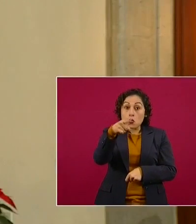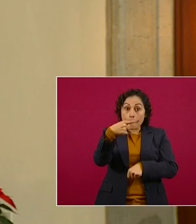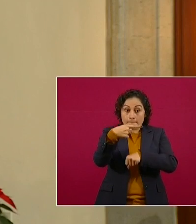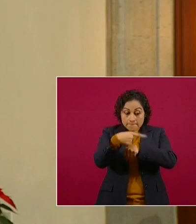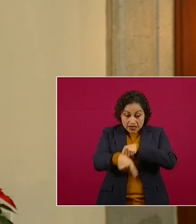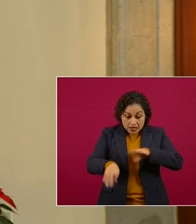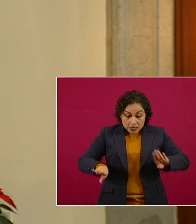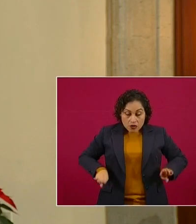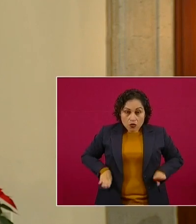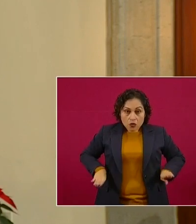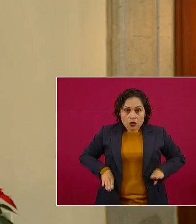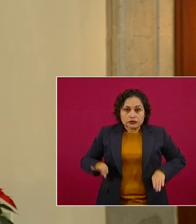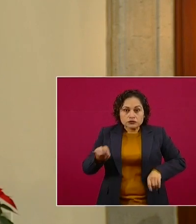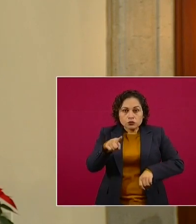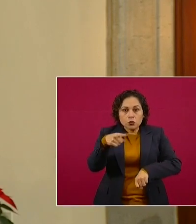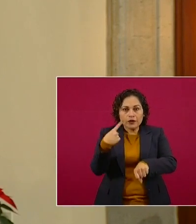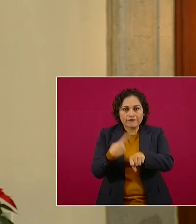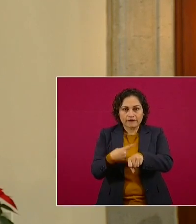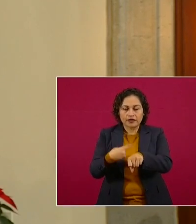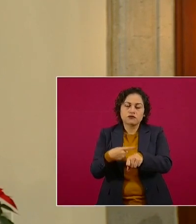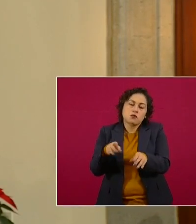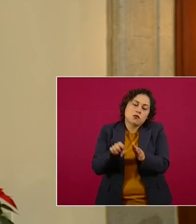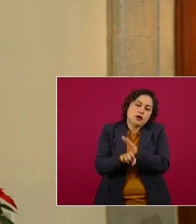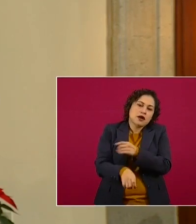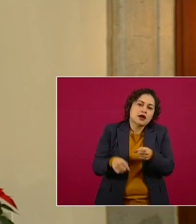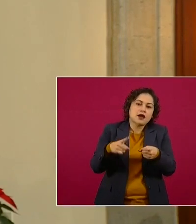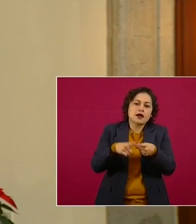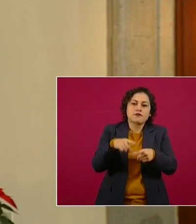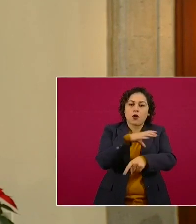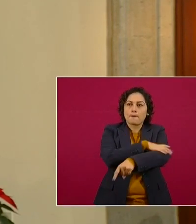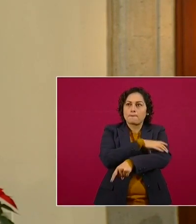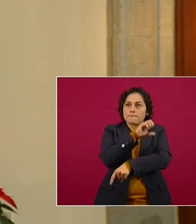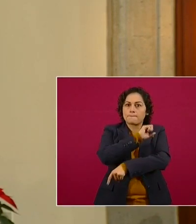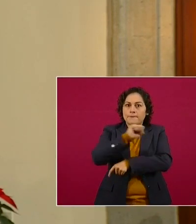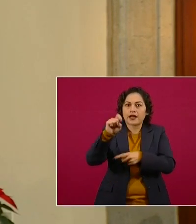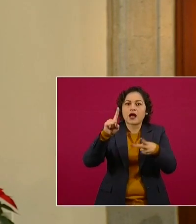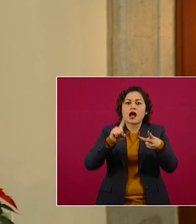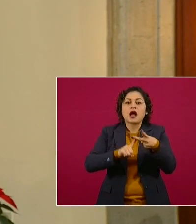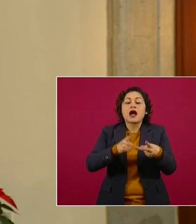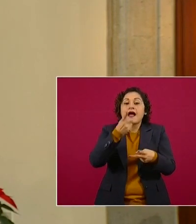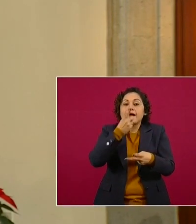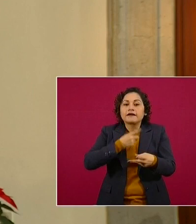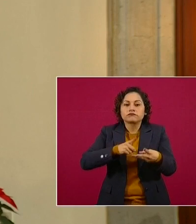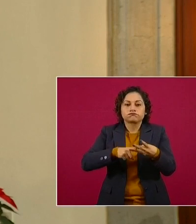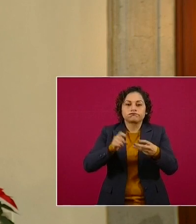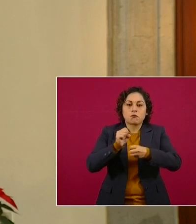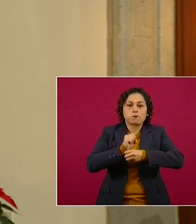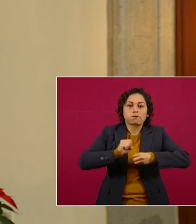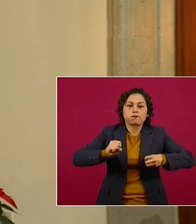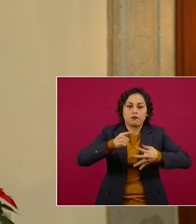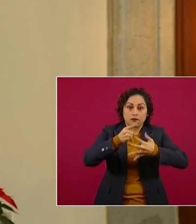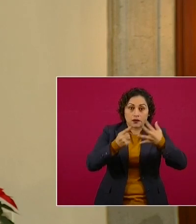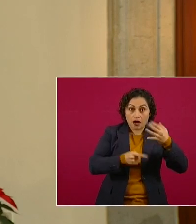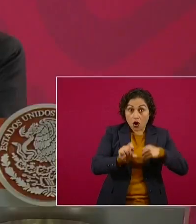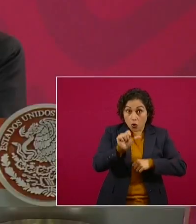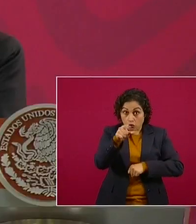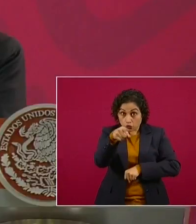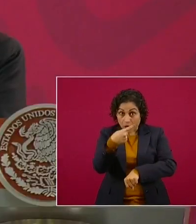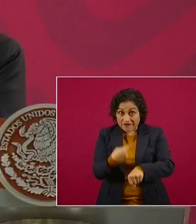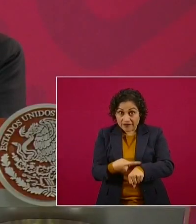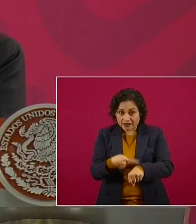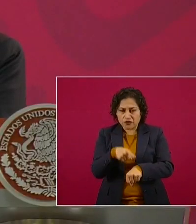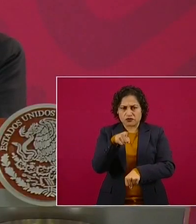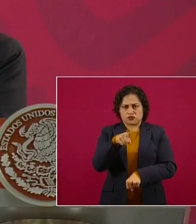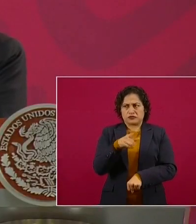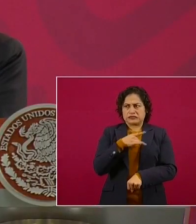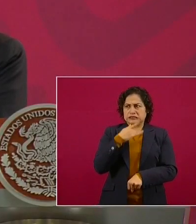hipertensión, diabetes, obesidad, entre otras. Es muy importante